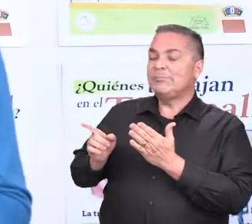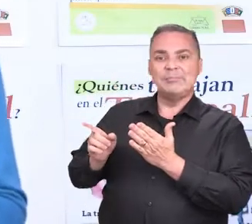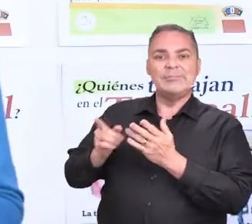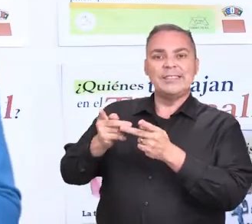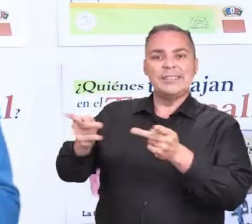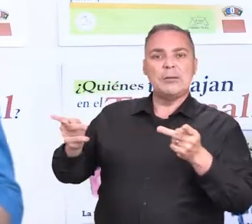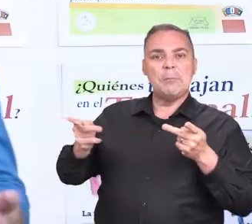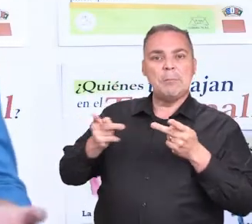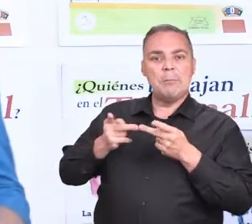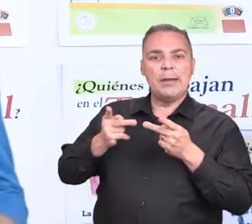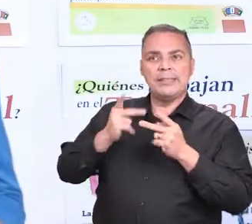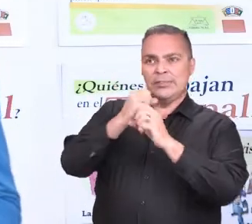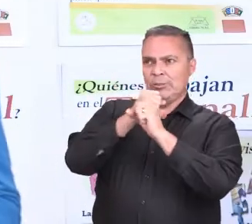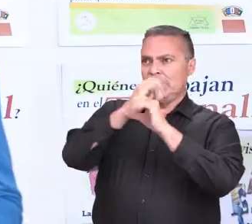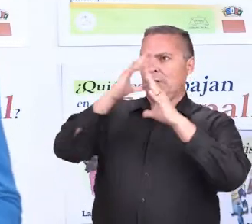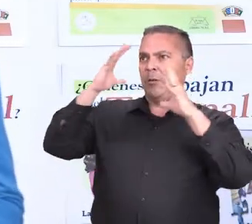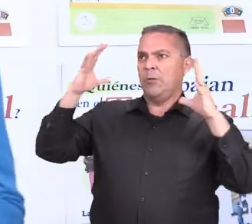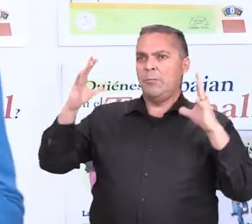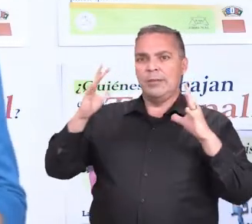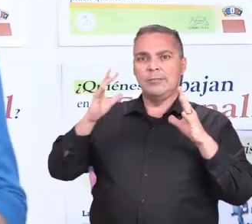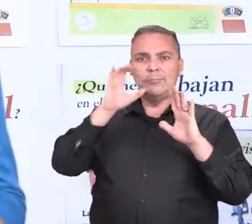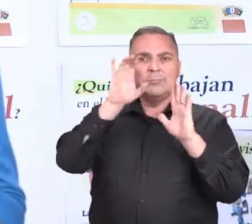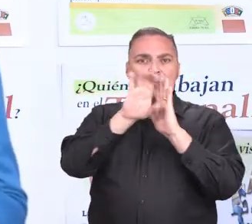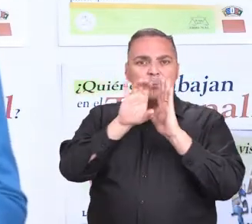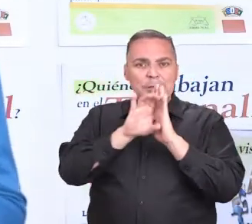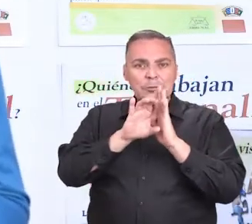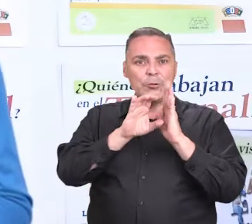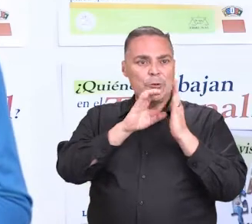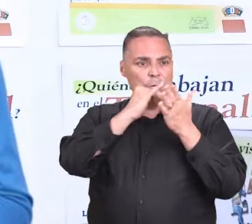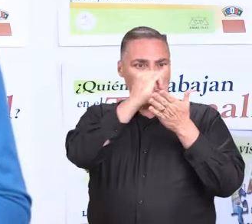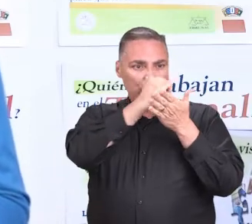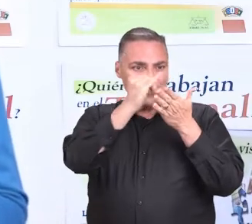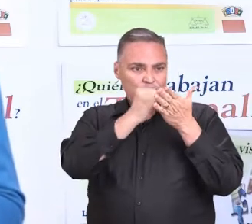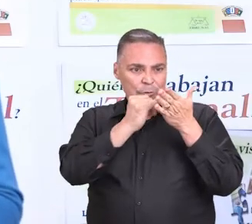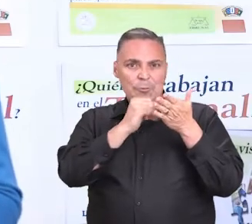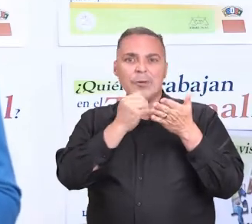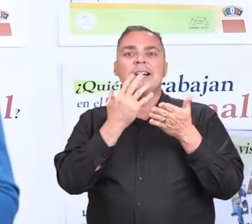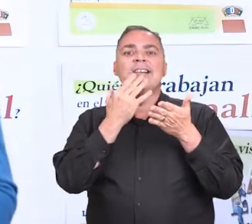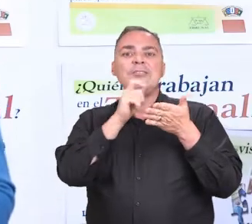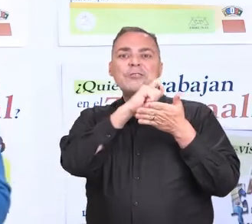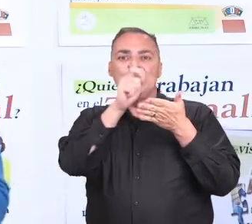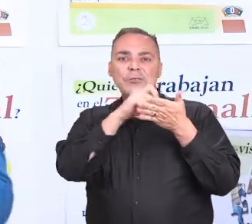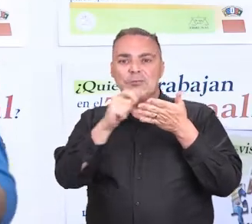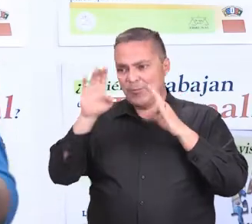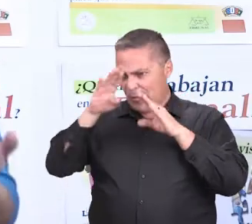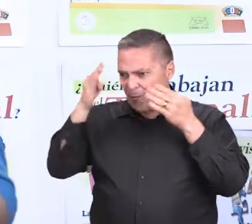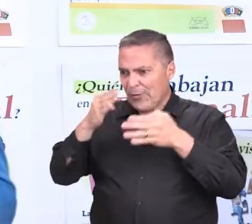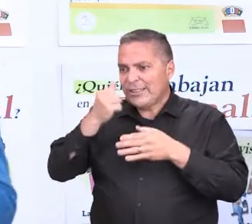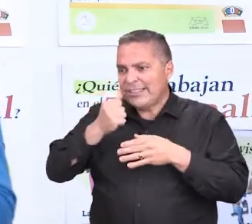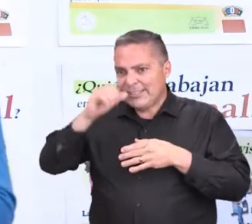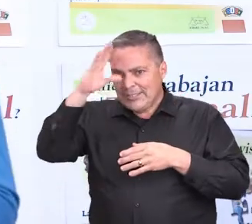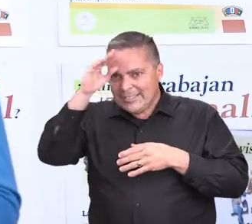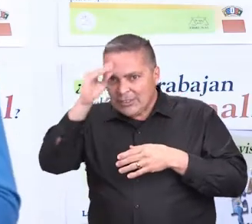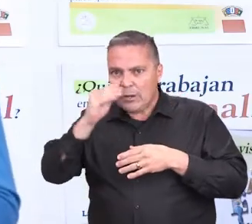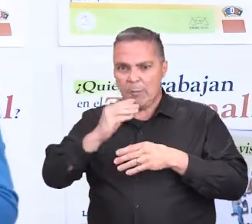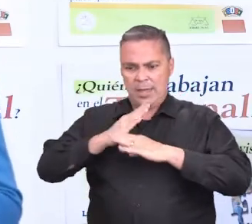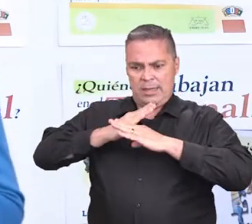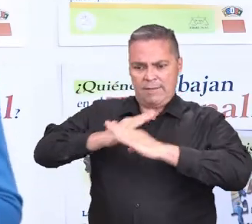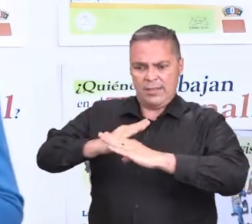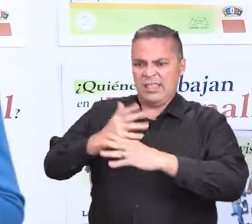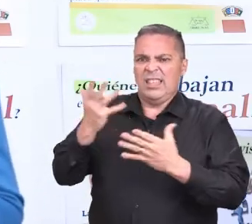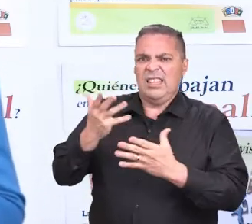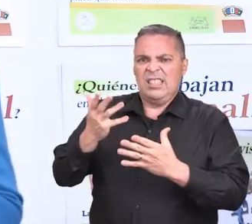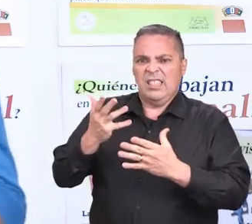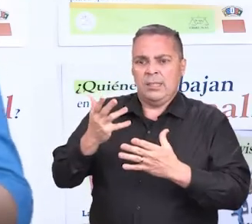Imaginario es un libro con ilustraciones para colorear y actividades dirigidas a niños y a niñas para la prevención del abuso